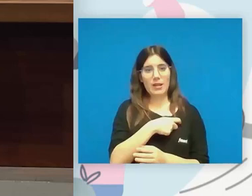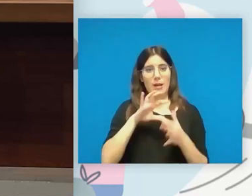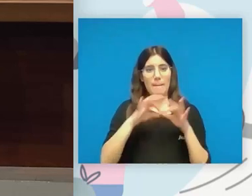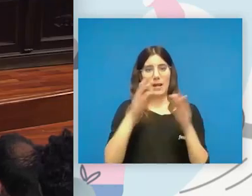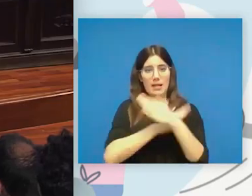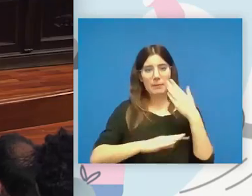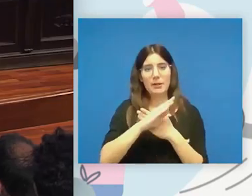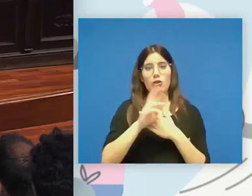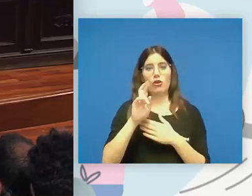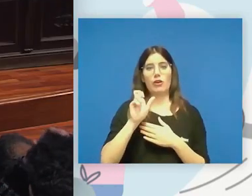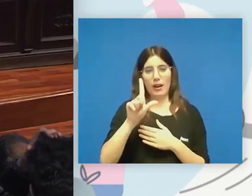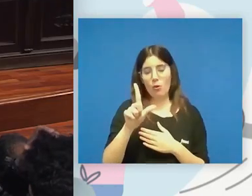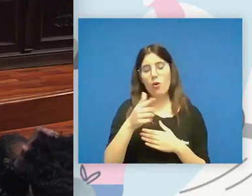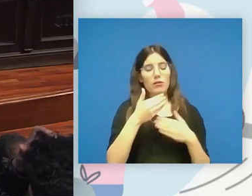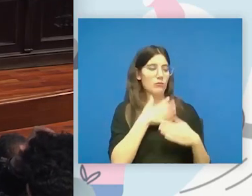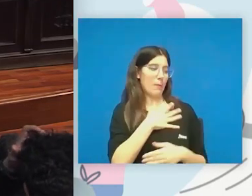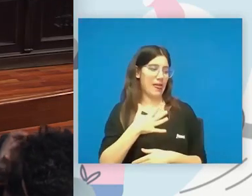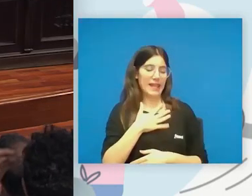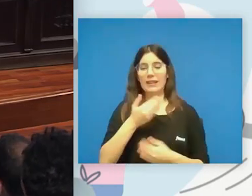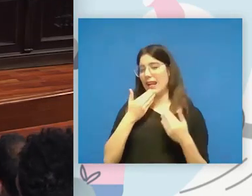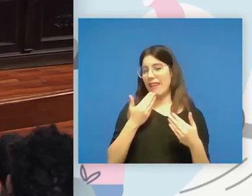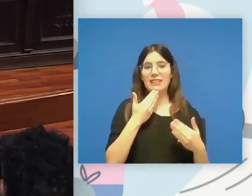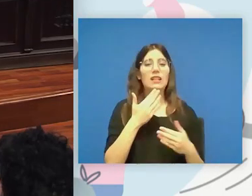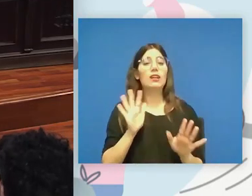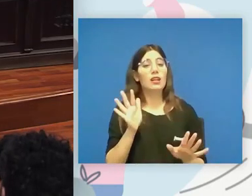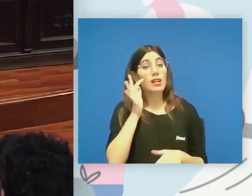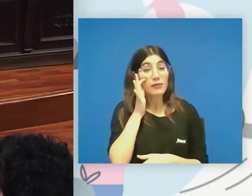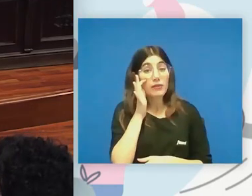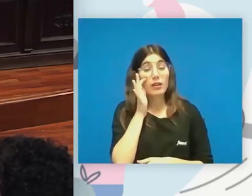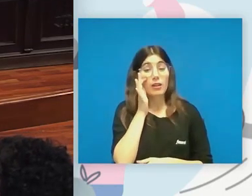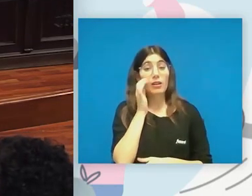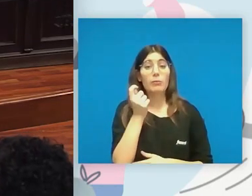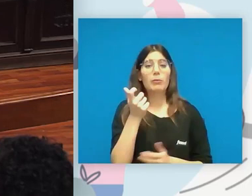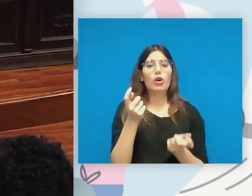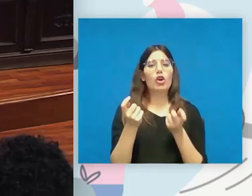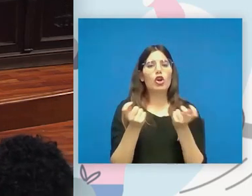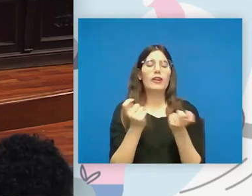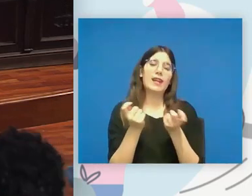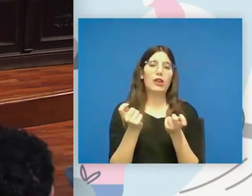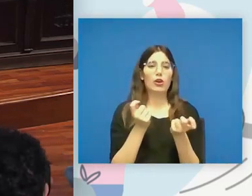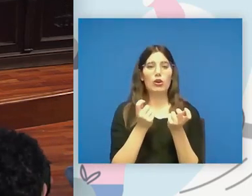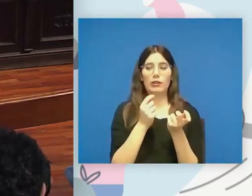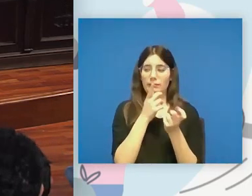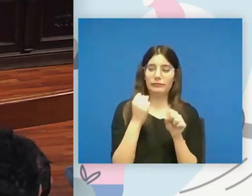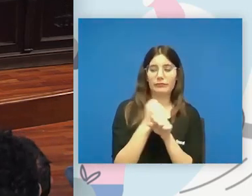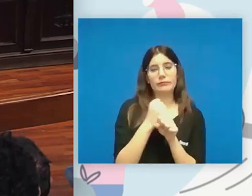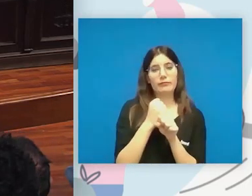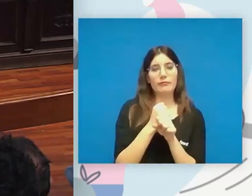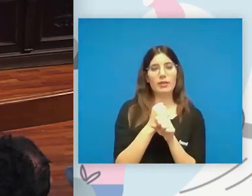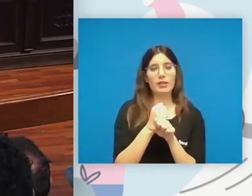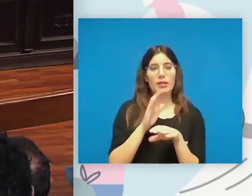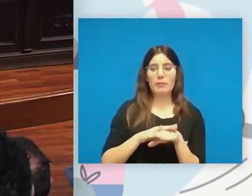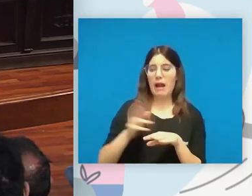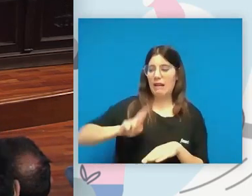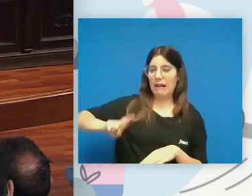Raúl, que bueno, sobre todo, sí que un poco la coordinación que habíamos trabajado para no ser muy